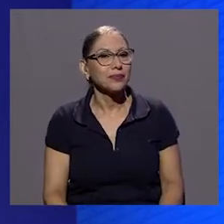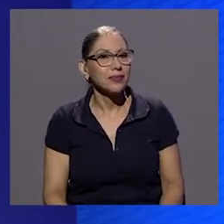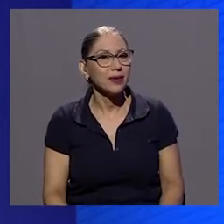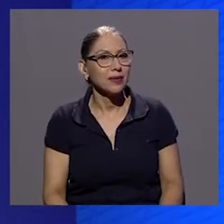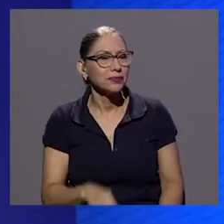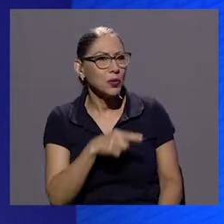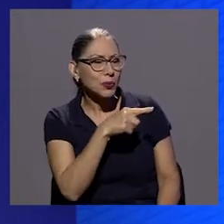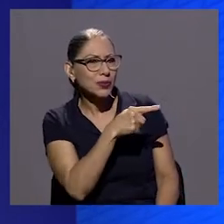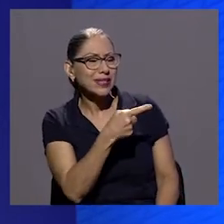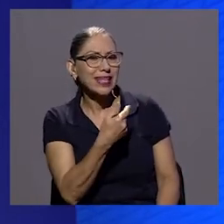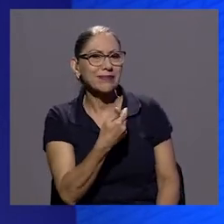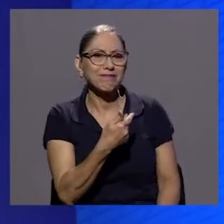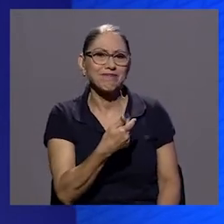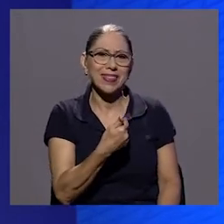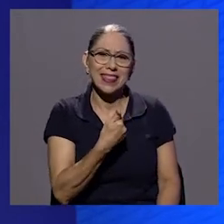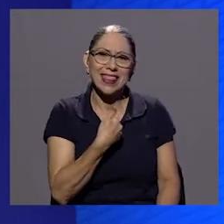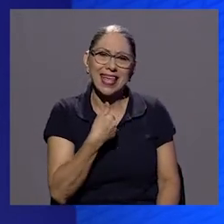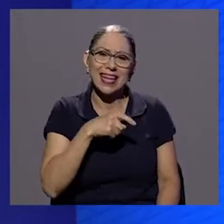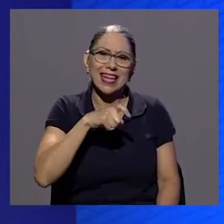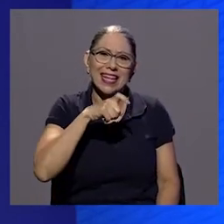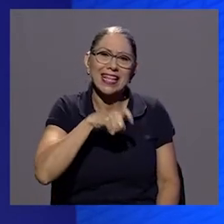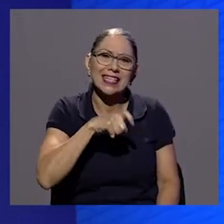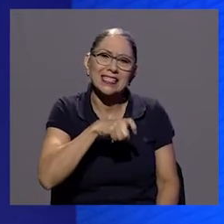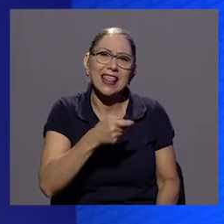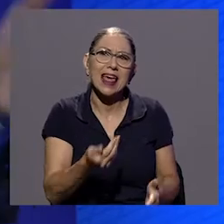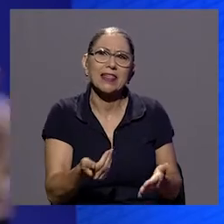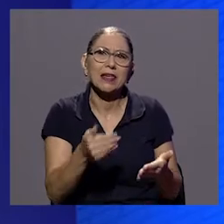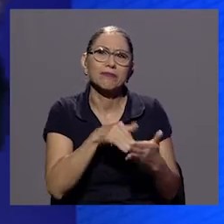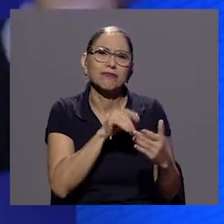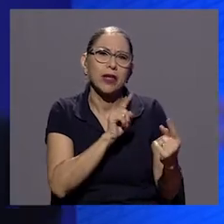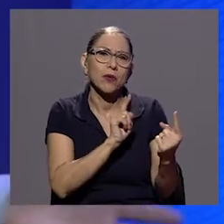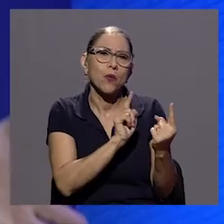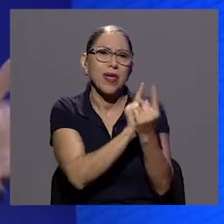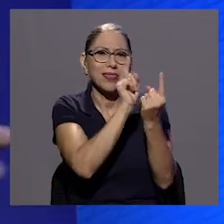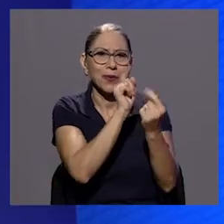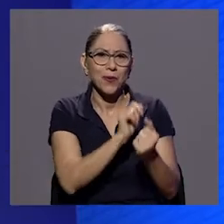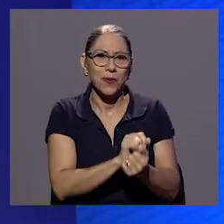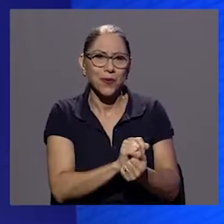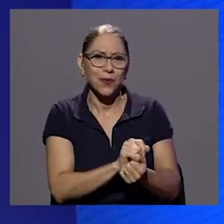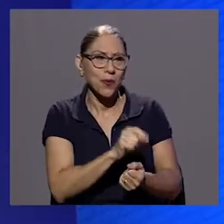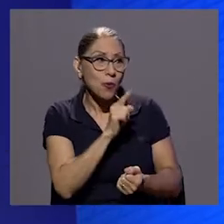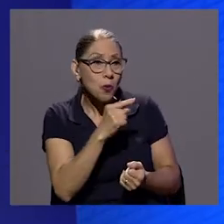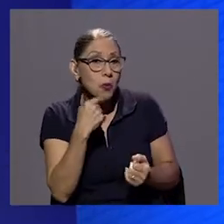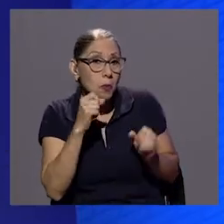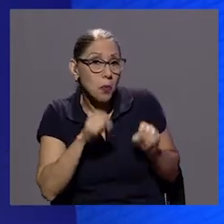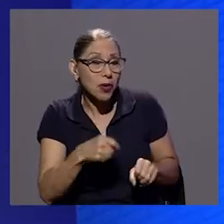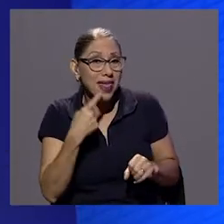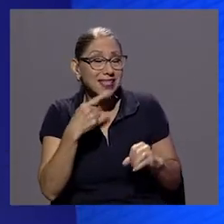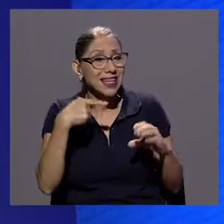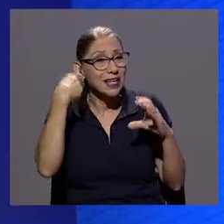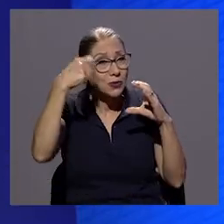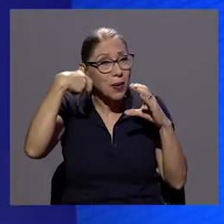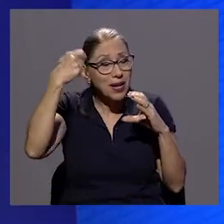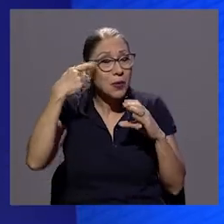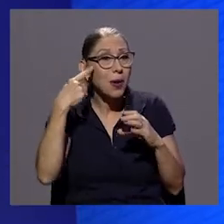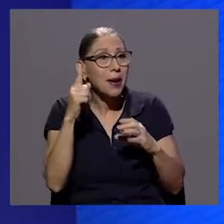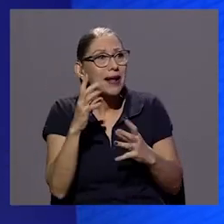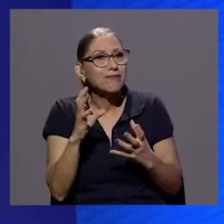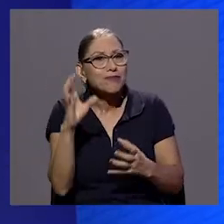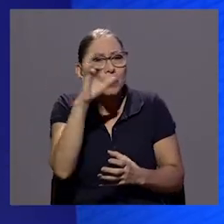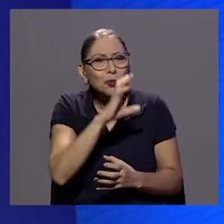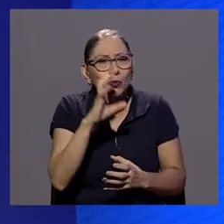tenés una necesidad como muy grande de ese reencuentro uno podría decir que es una película de reencuentro o de una búsqueda de un reencuentro